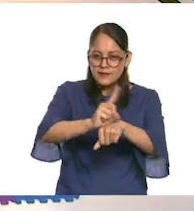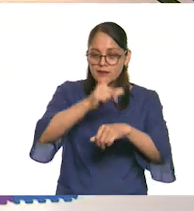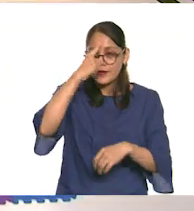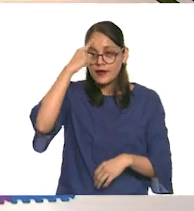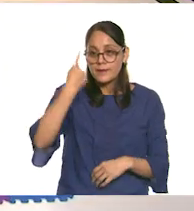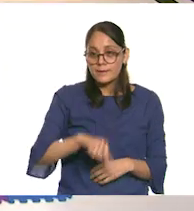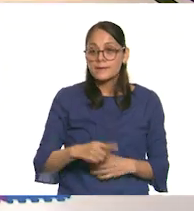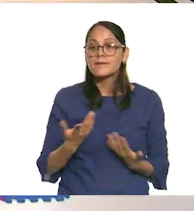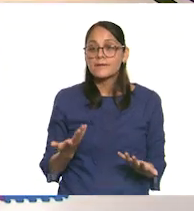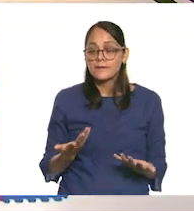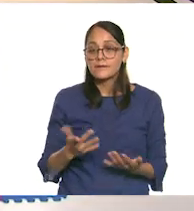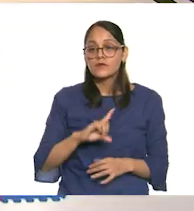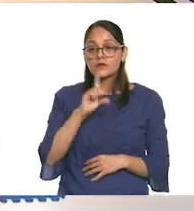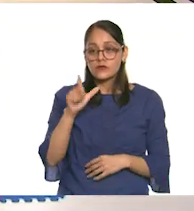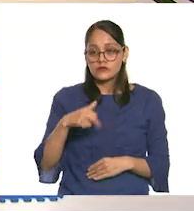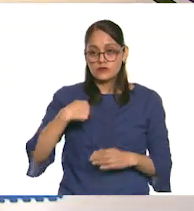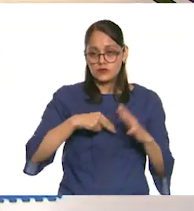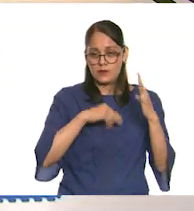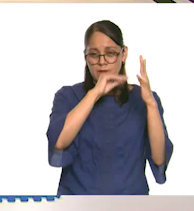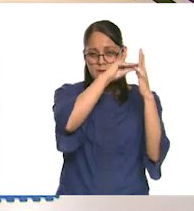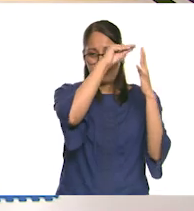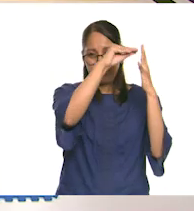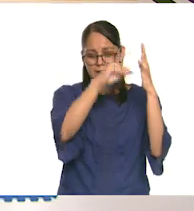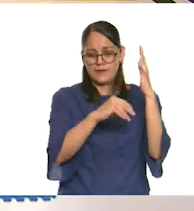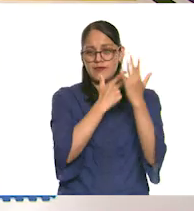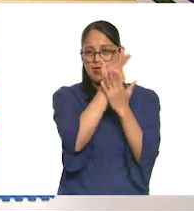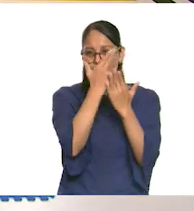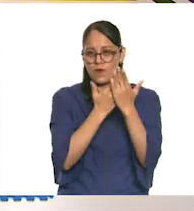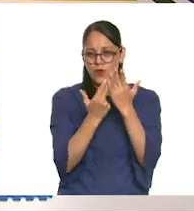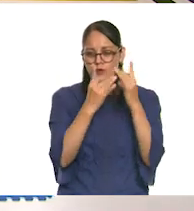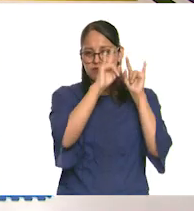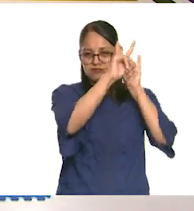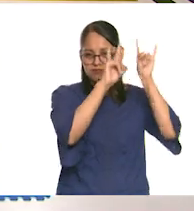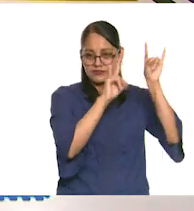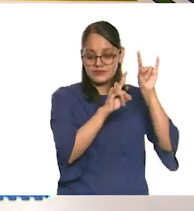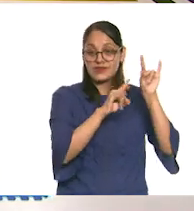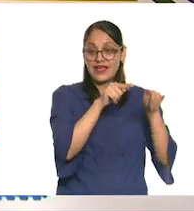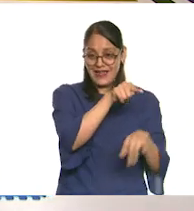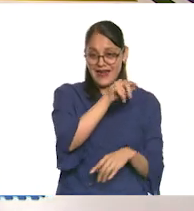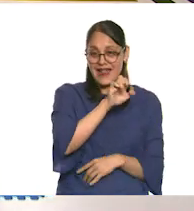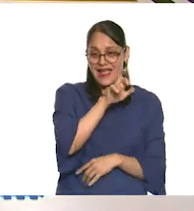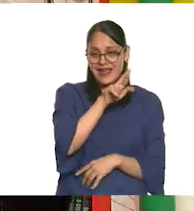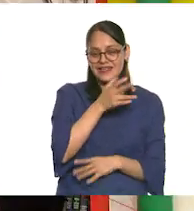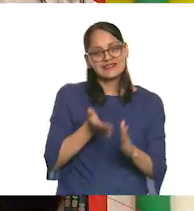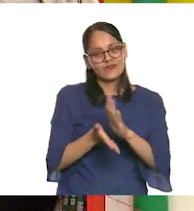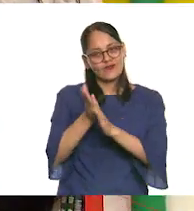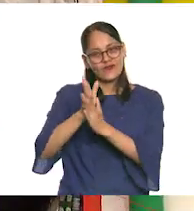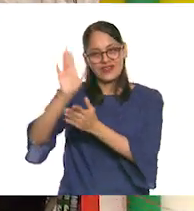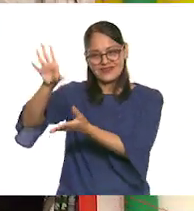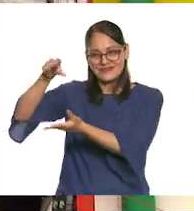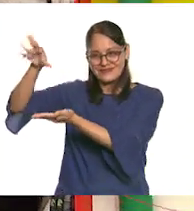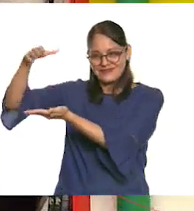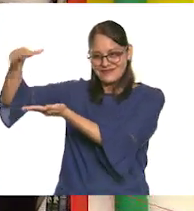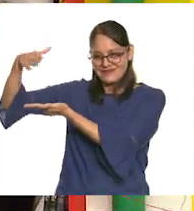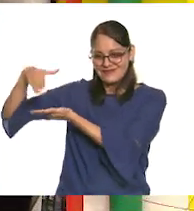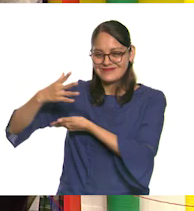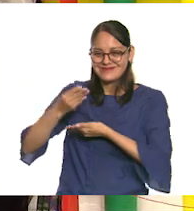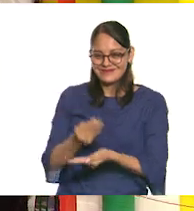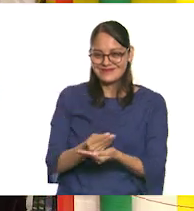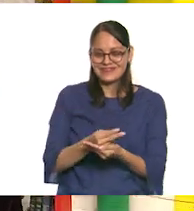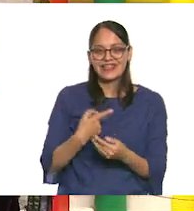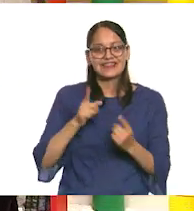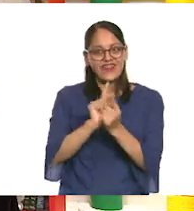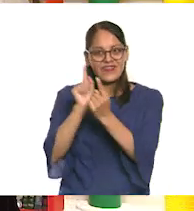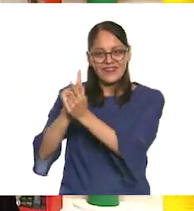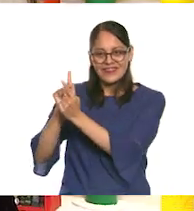que después coloquemos en ellos los dibujos que Erick fue a recoger y que se encontró a todo mundo en el camino.